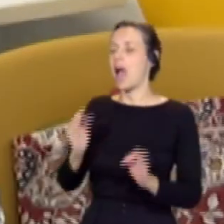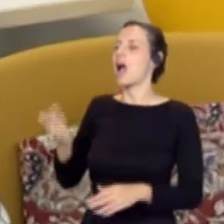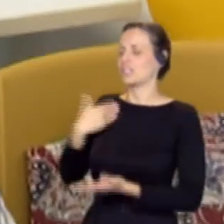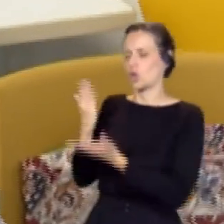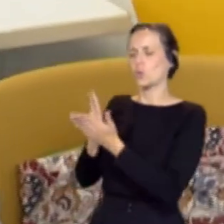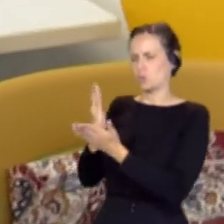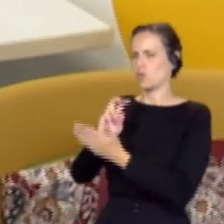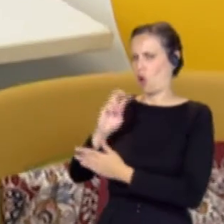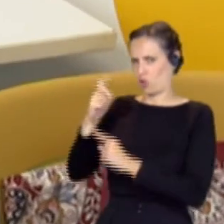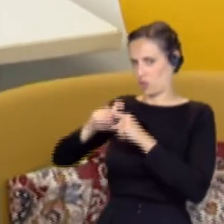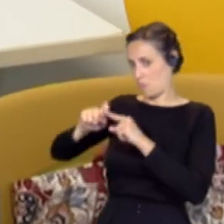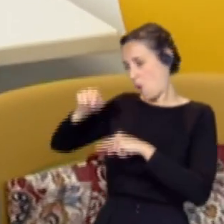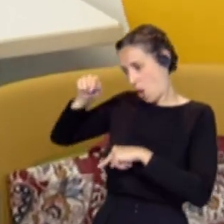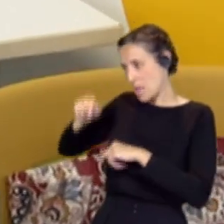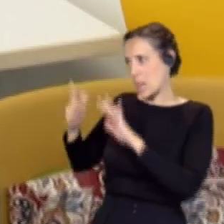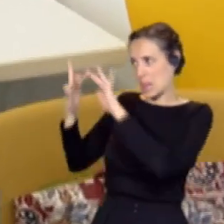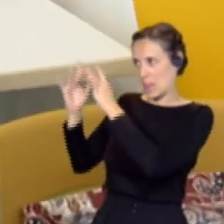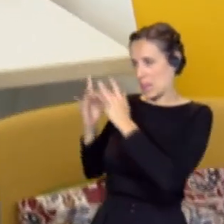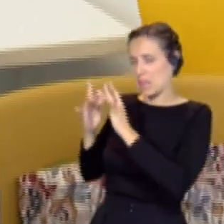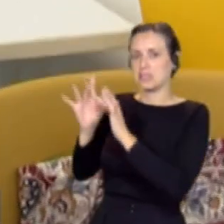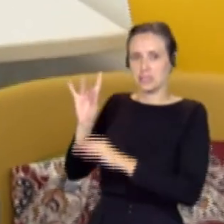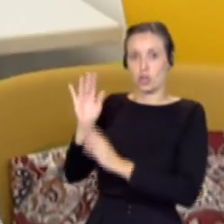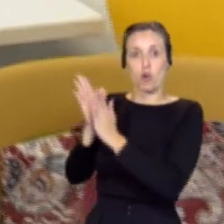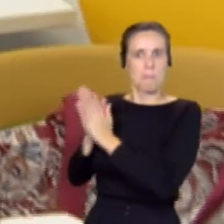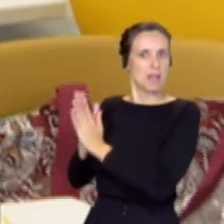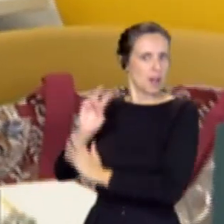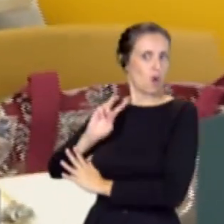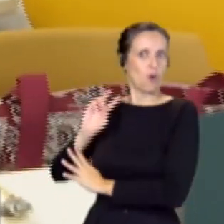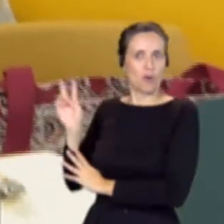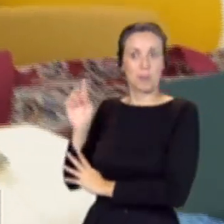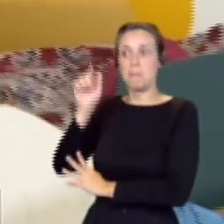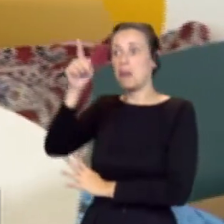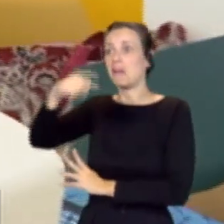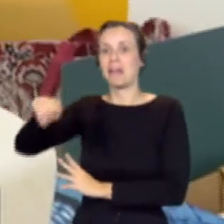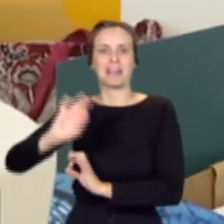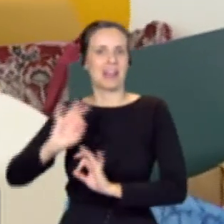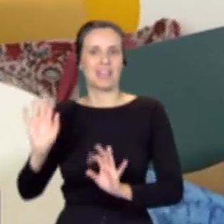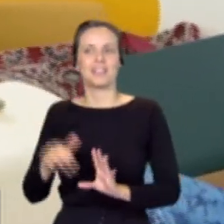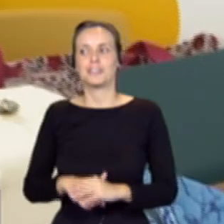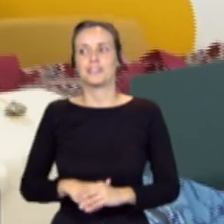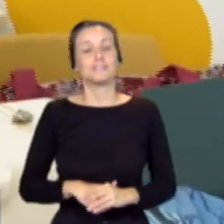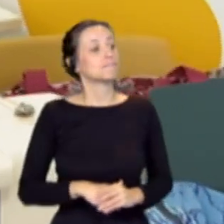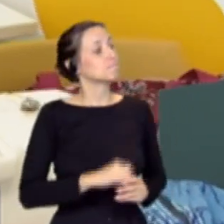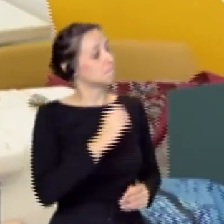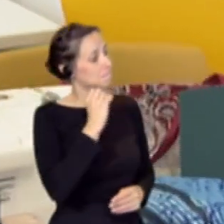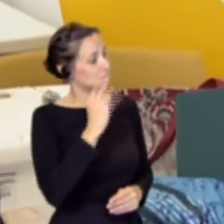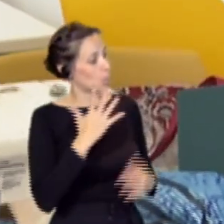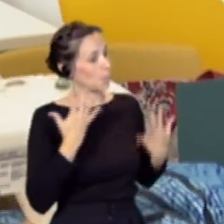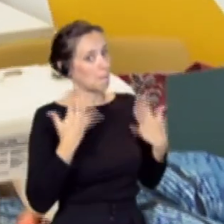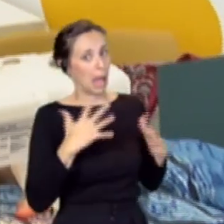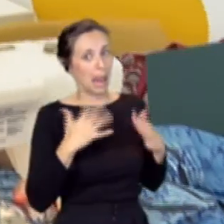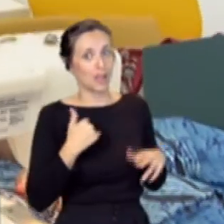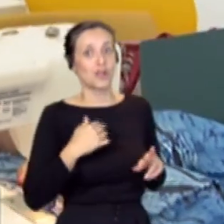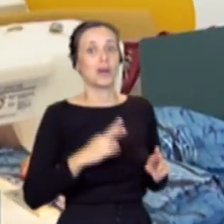así, de este tipo, y habían otras compañeras. Sí. Pues me alegro mucho, espero que